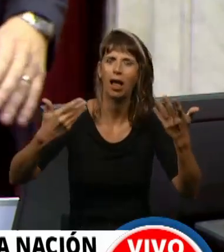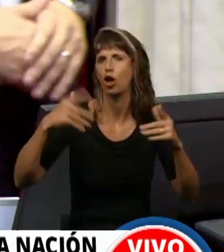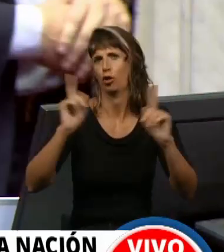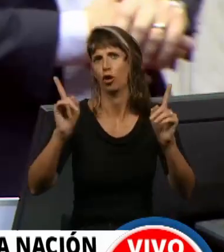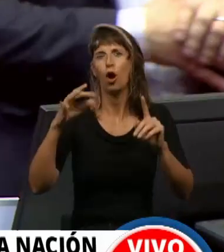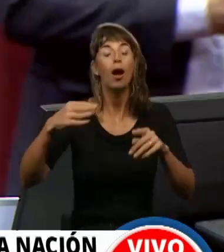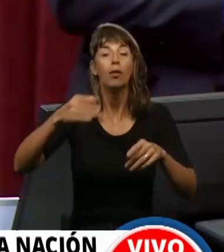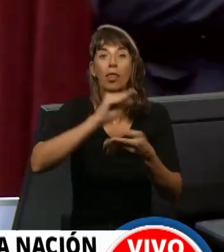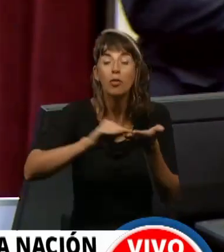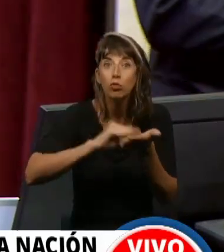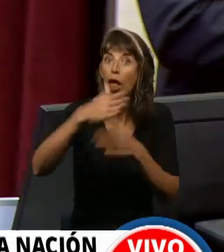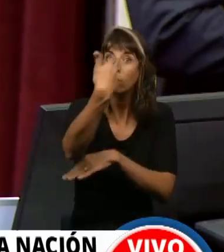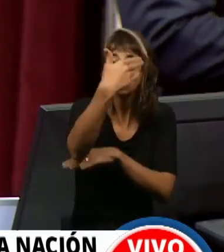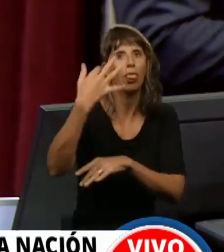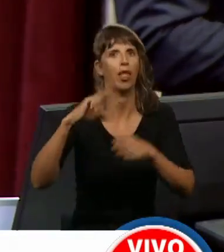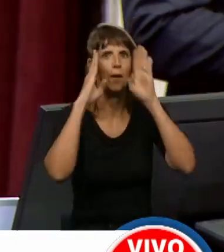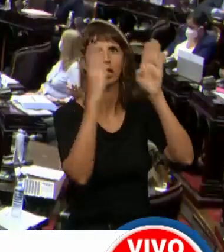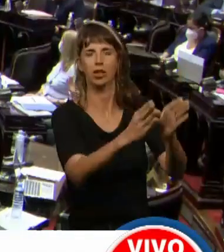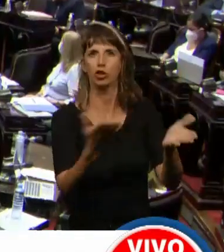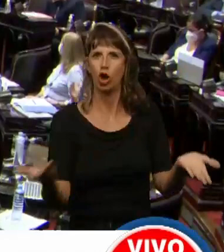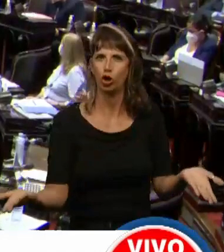Sigan el uso de la palabra, diputada.